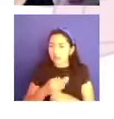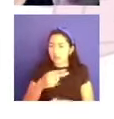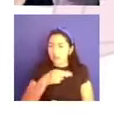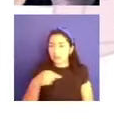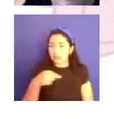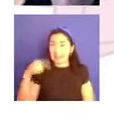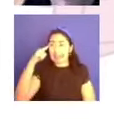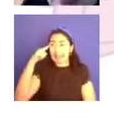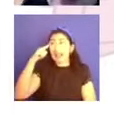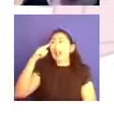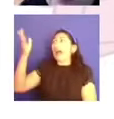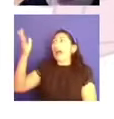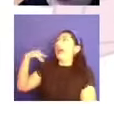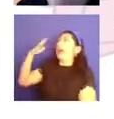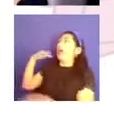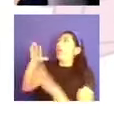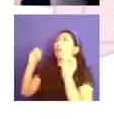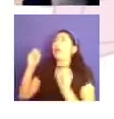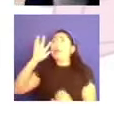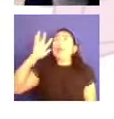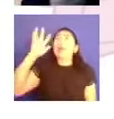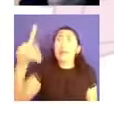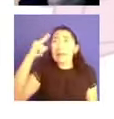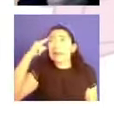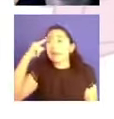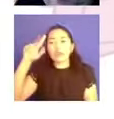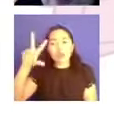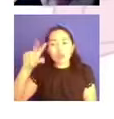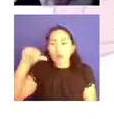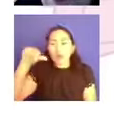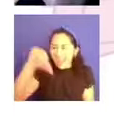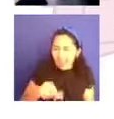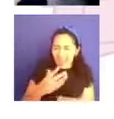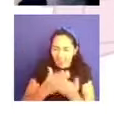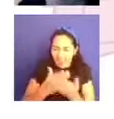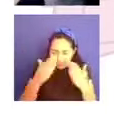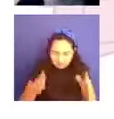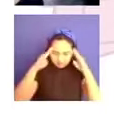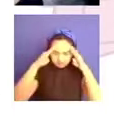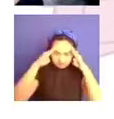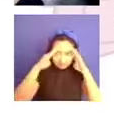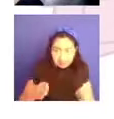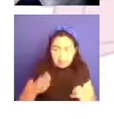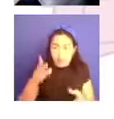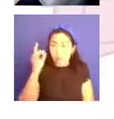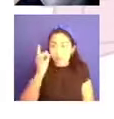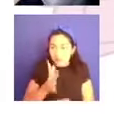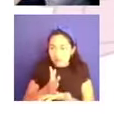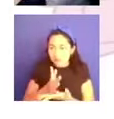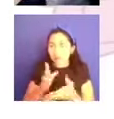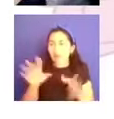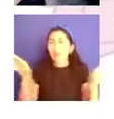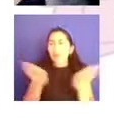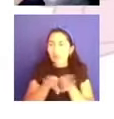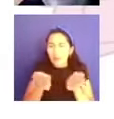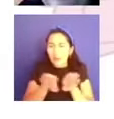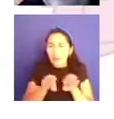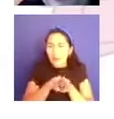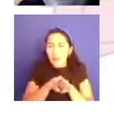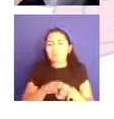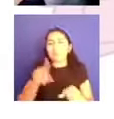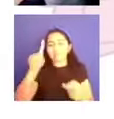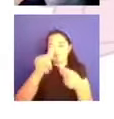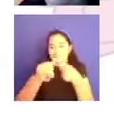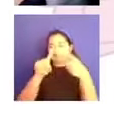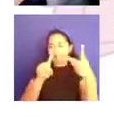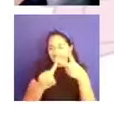elementos muy importantes. ¿Cómo lo vamos a poder lograr? Pues lo vamos a poder lograr a partir de dos grandes áreas.